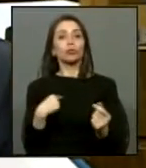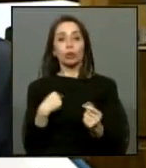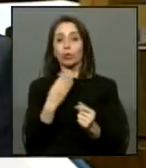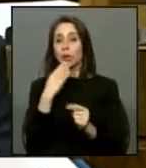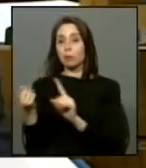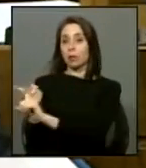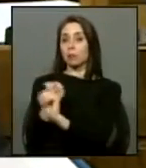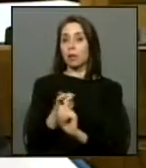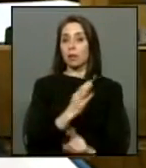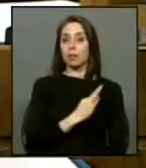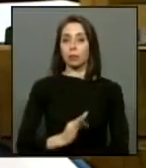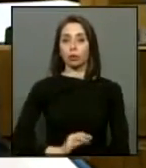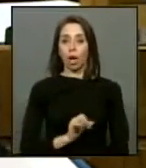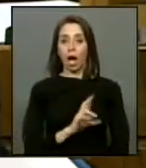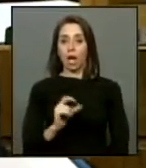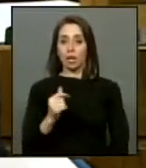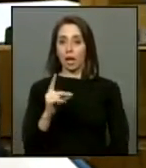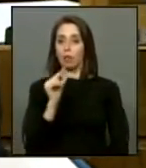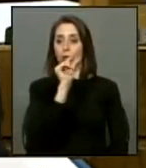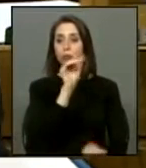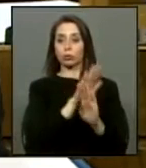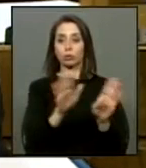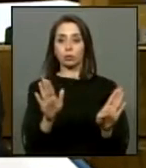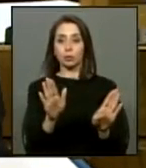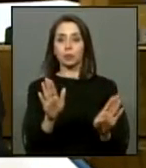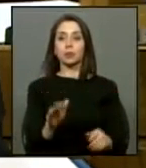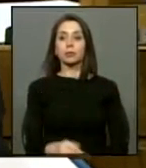palabras del diputado Arriagada voy terminando presidente